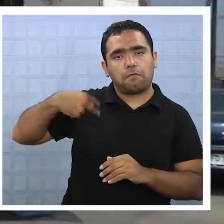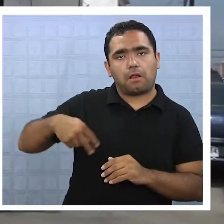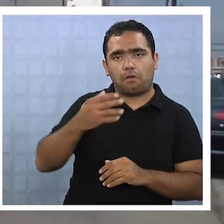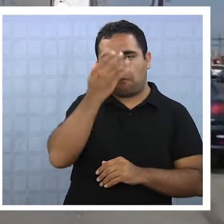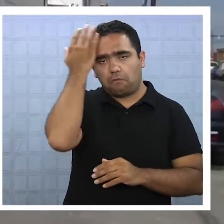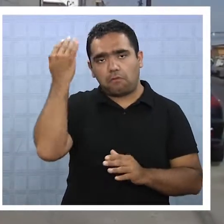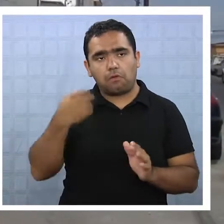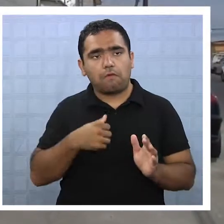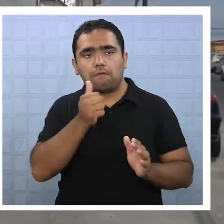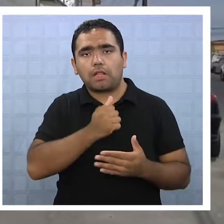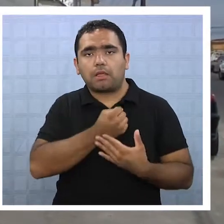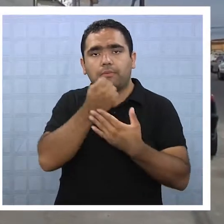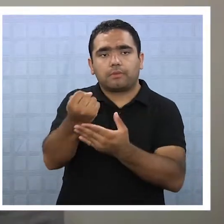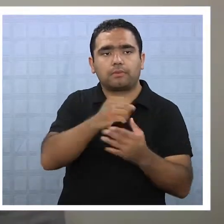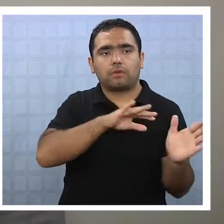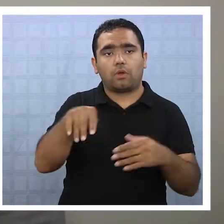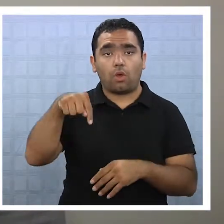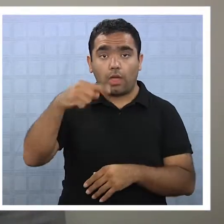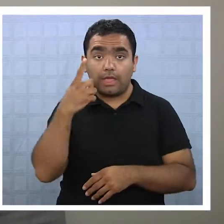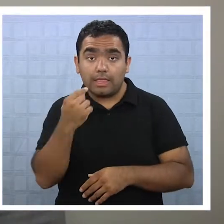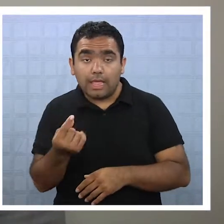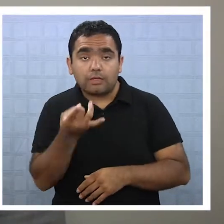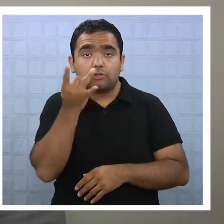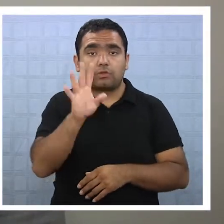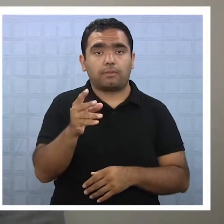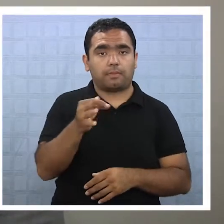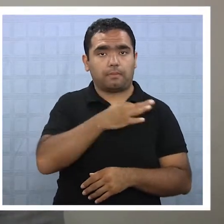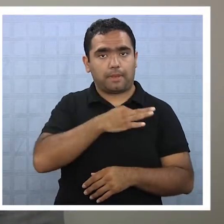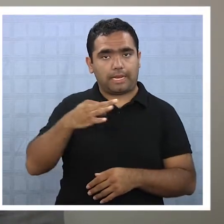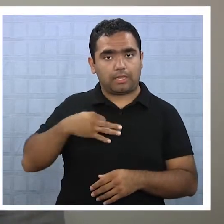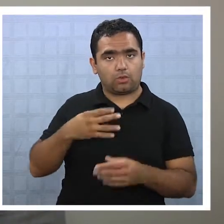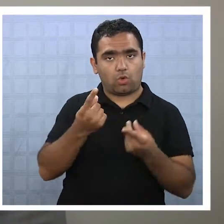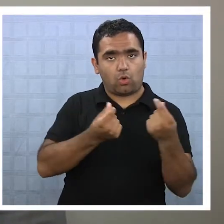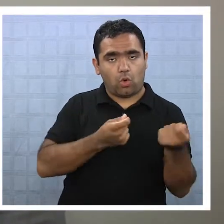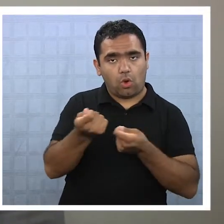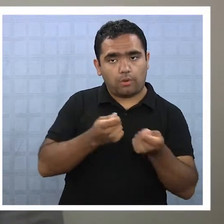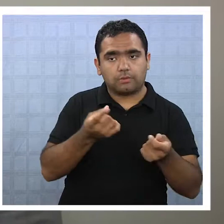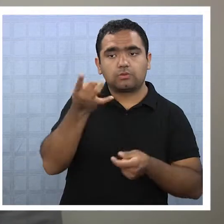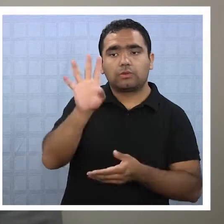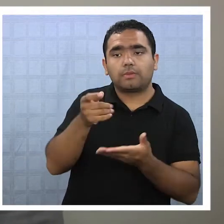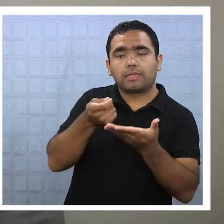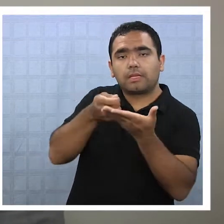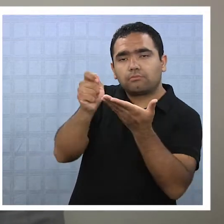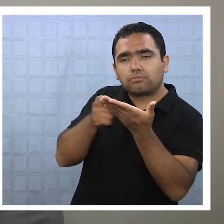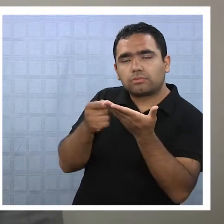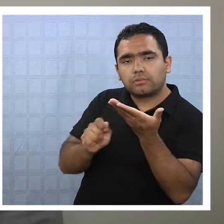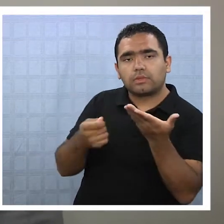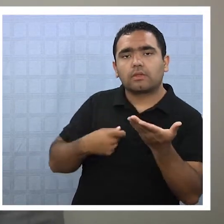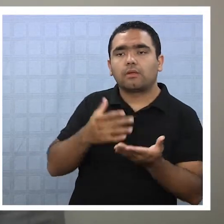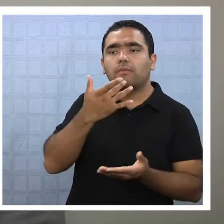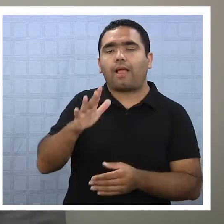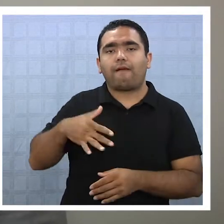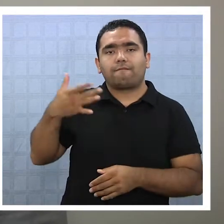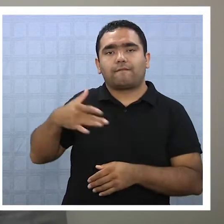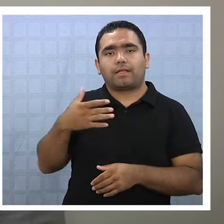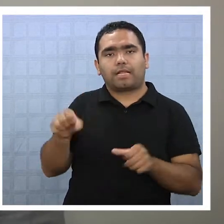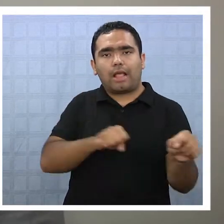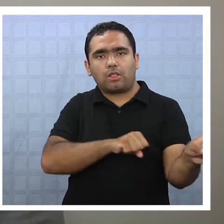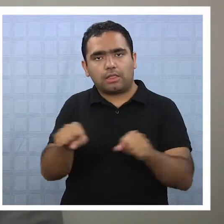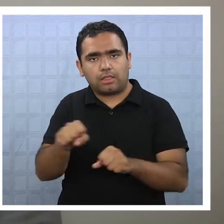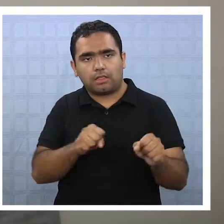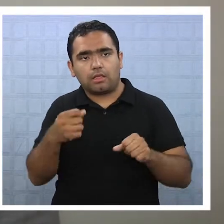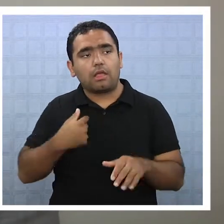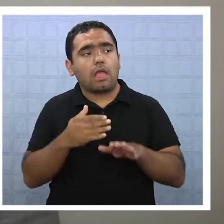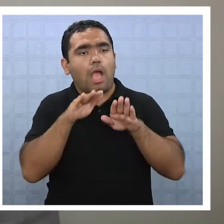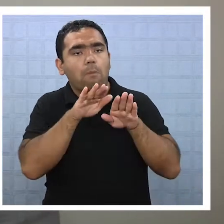Fulvio Rossi. Hoy día la labor del Ceremia Economía es hacer un catastro justamente de todos estos microempresarios que se han visto afectados producto del terremoto